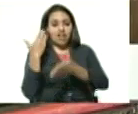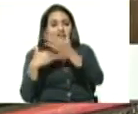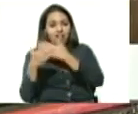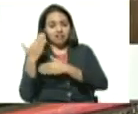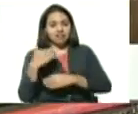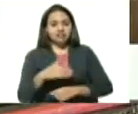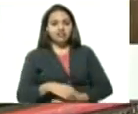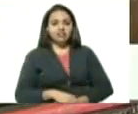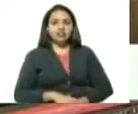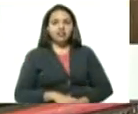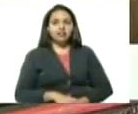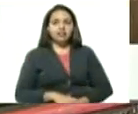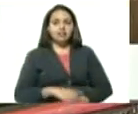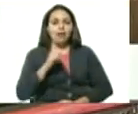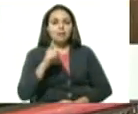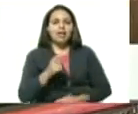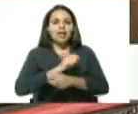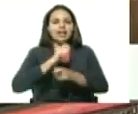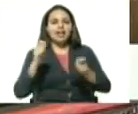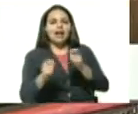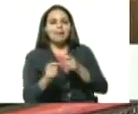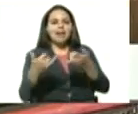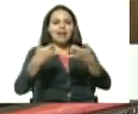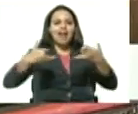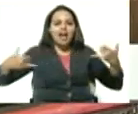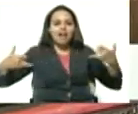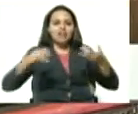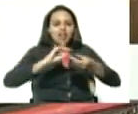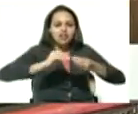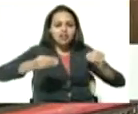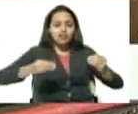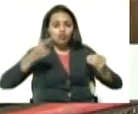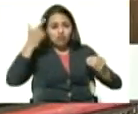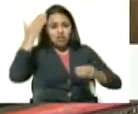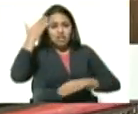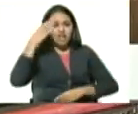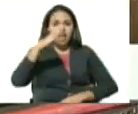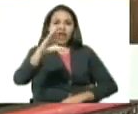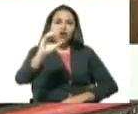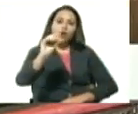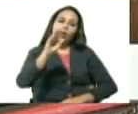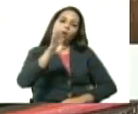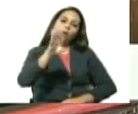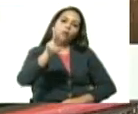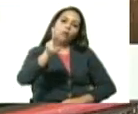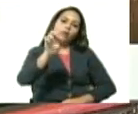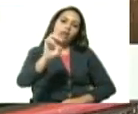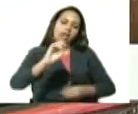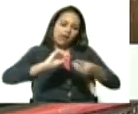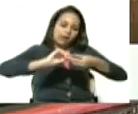Hemos también cambiado los cables, presidente, porque, bueno, como usted sabe, pues el cobre que está compuesto de los cables ha sido, pues, un elemento donde